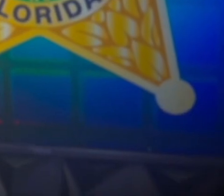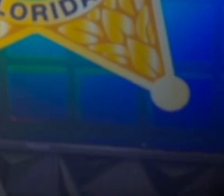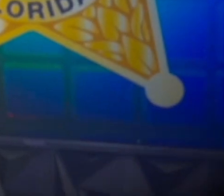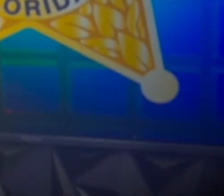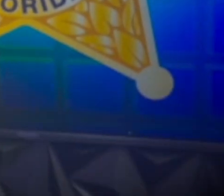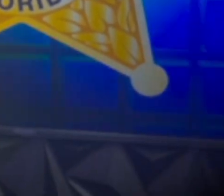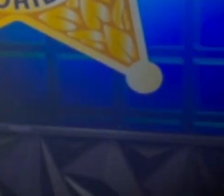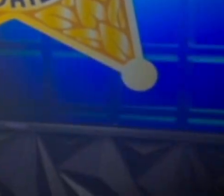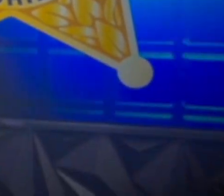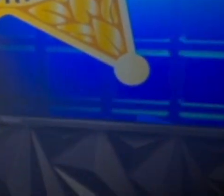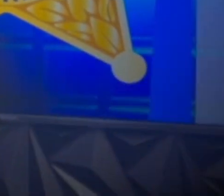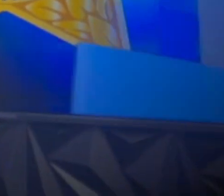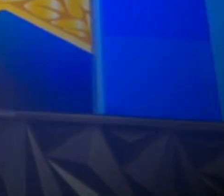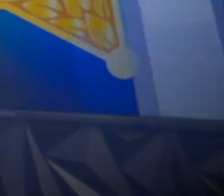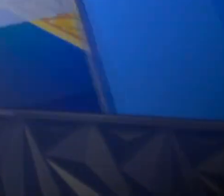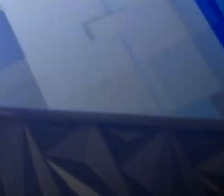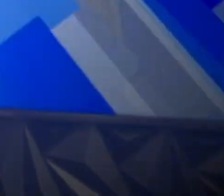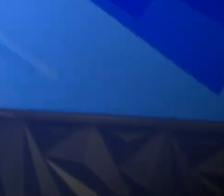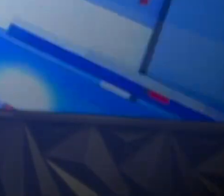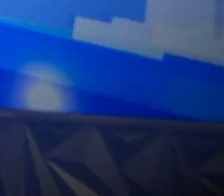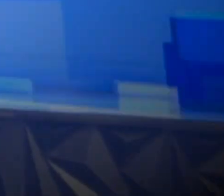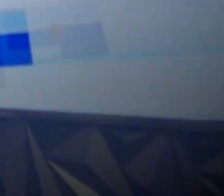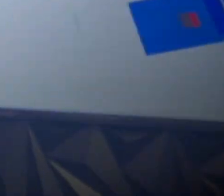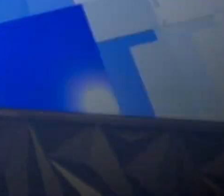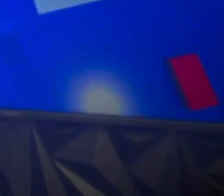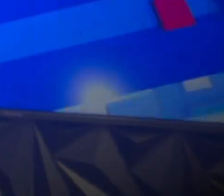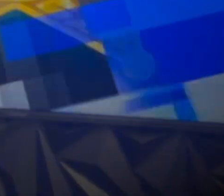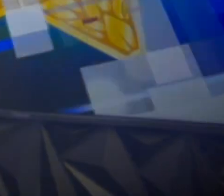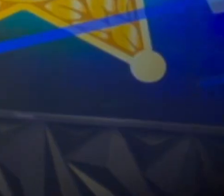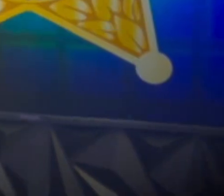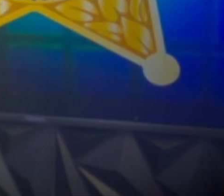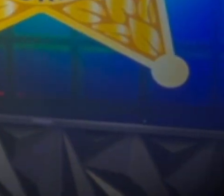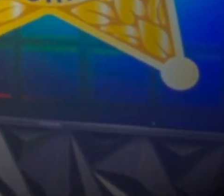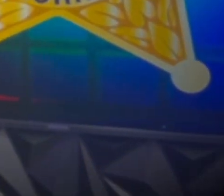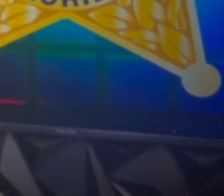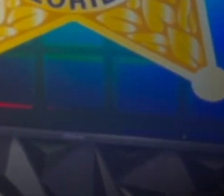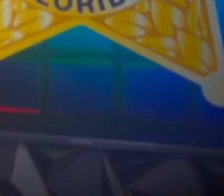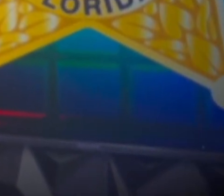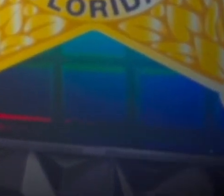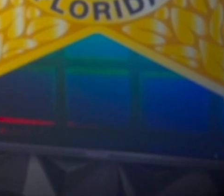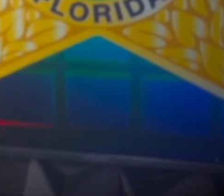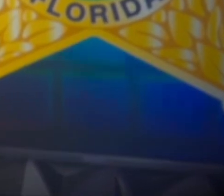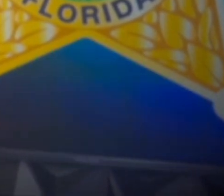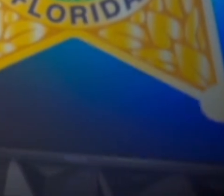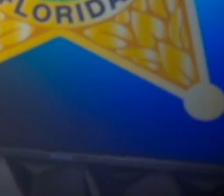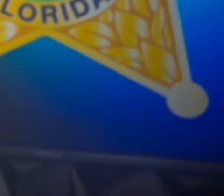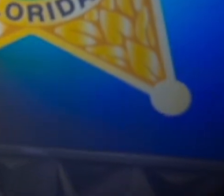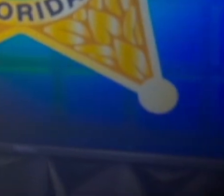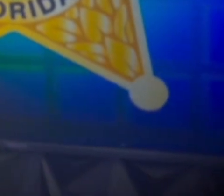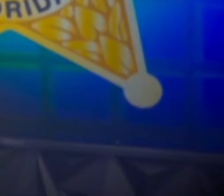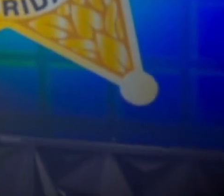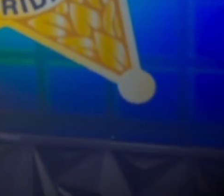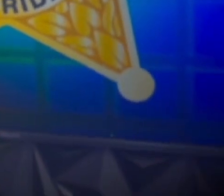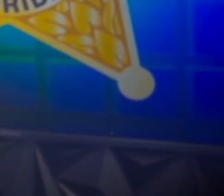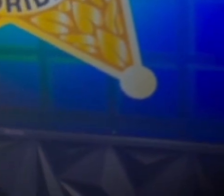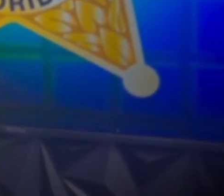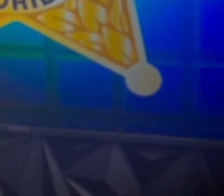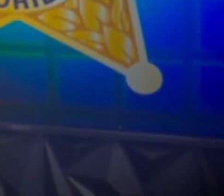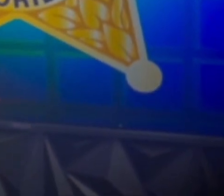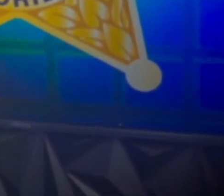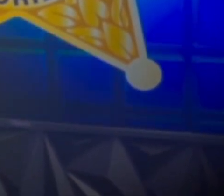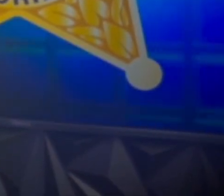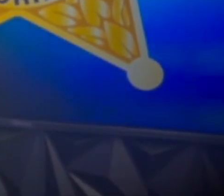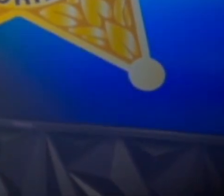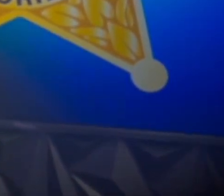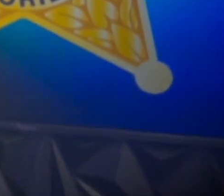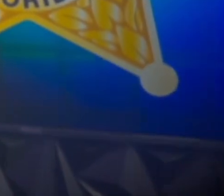son veteranos y son muchos. Y fue un evento muy bonito y es el segundo año,